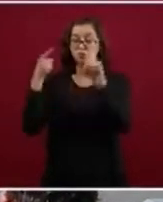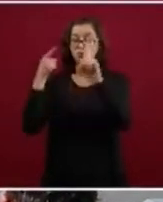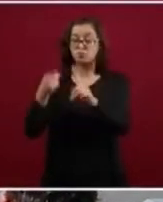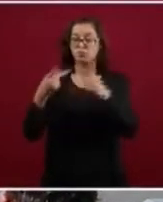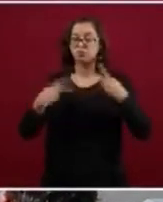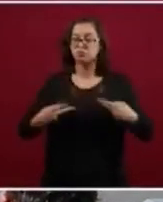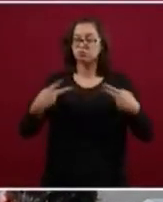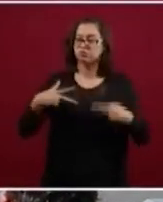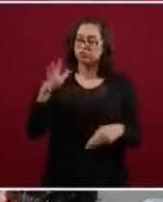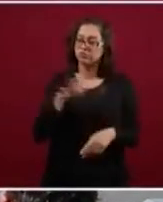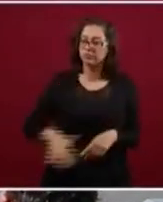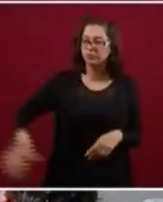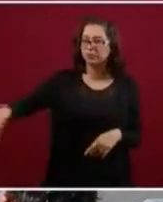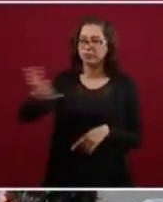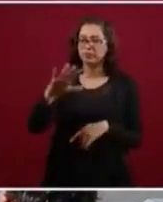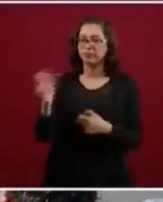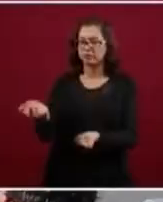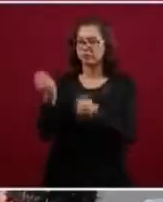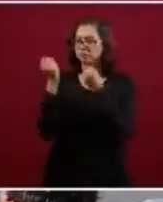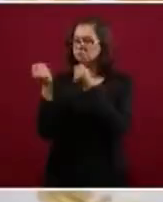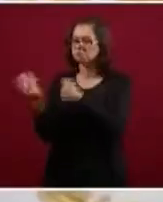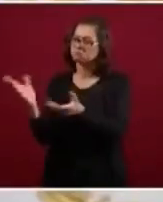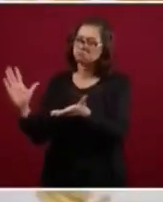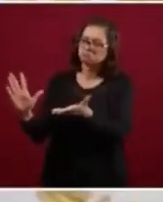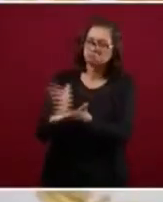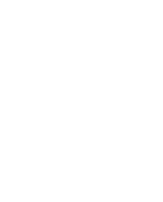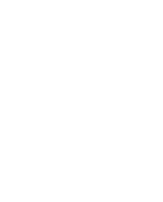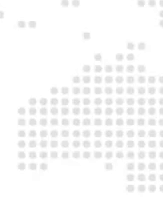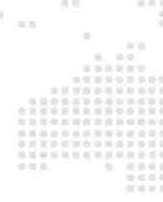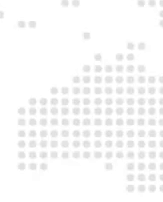ciudadanos sin distinción.